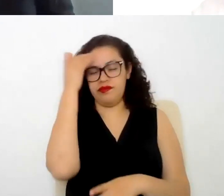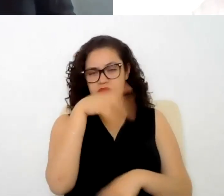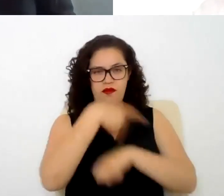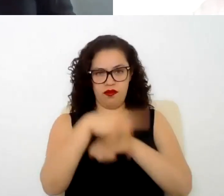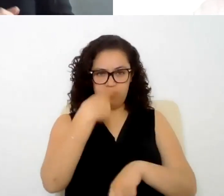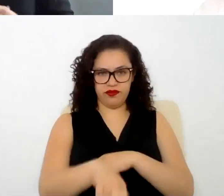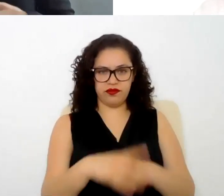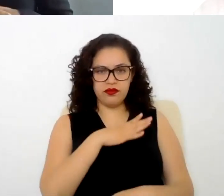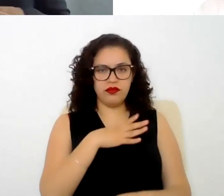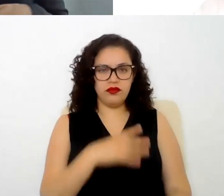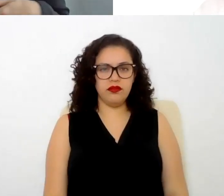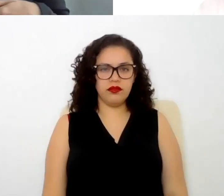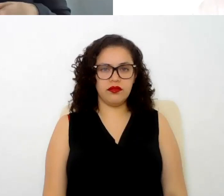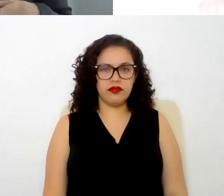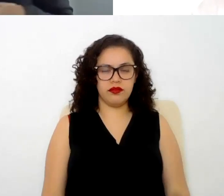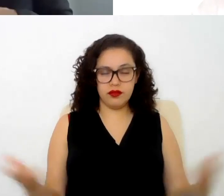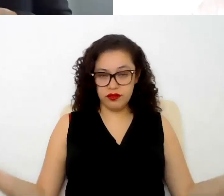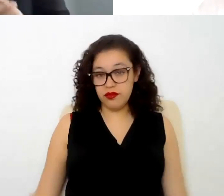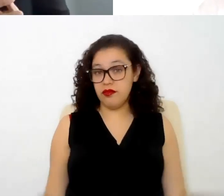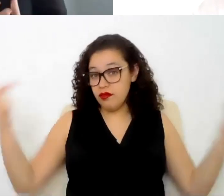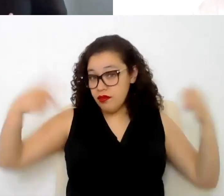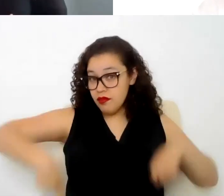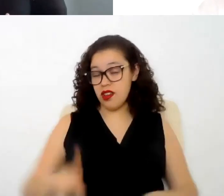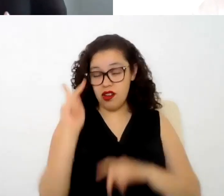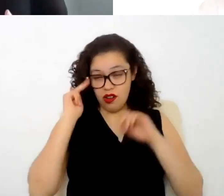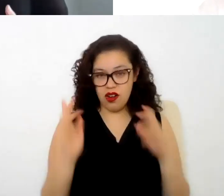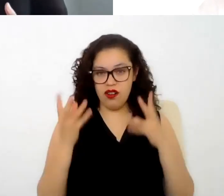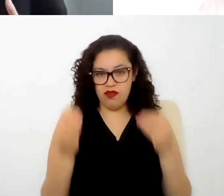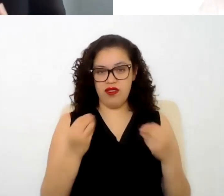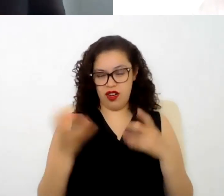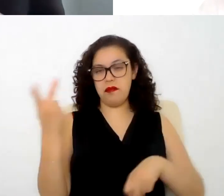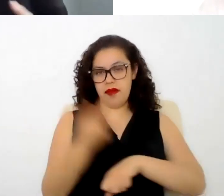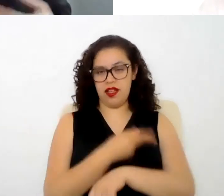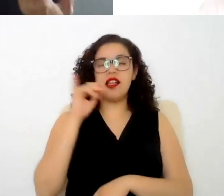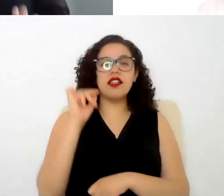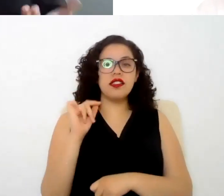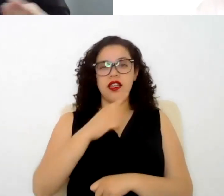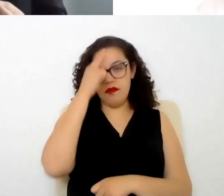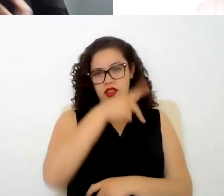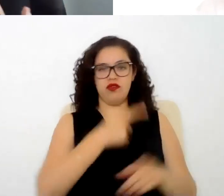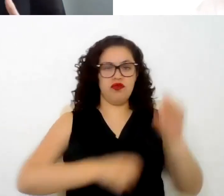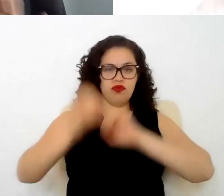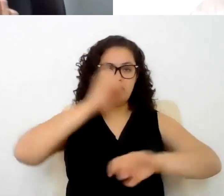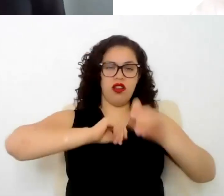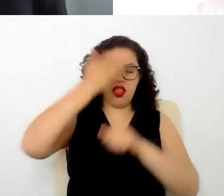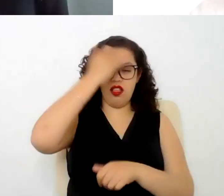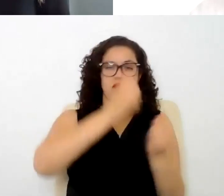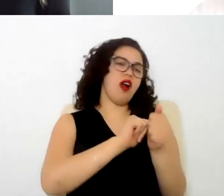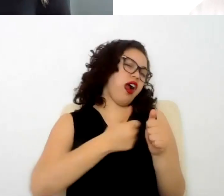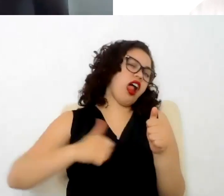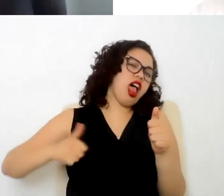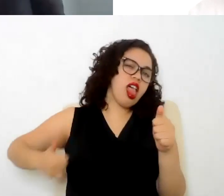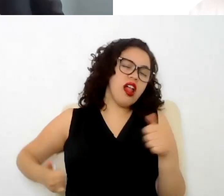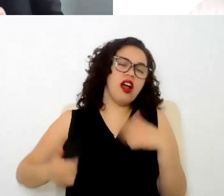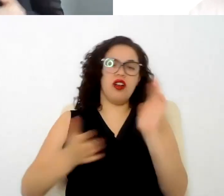un riesgo sin embargo muchas veces pues o sea sí sucede que la obra se retrasó no sé por ejemplo en construcción es muy